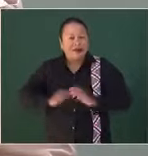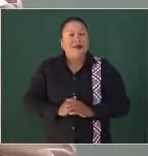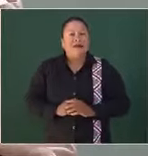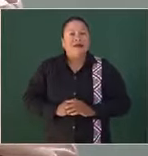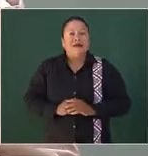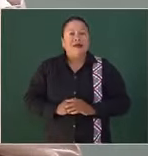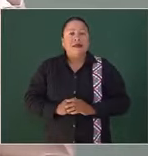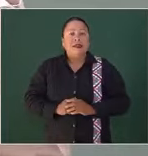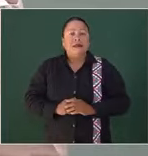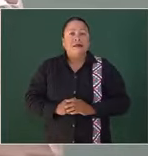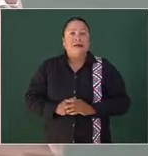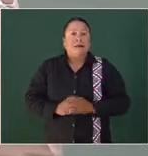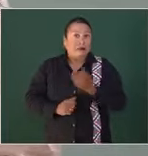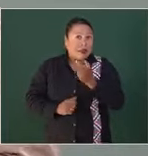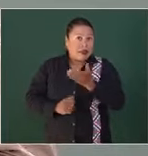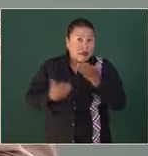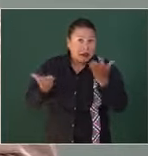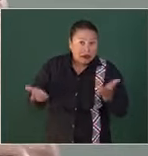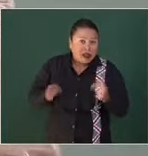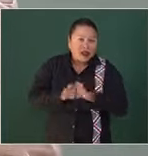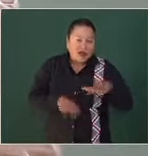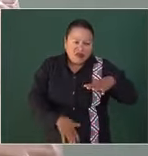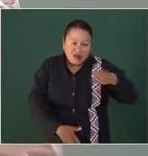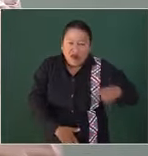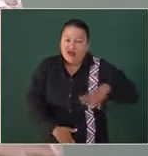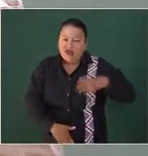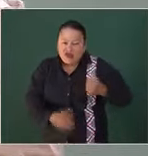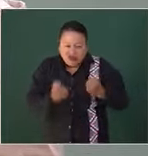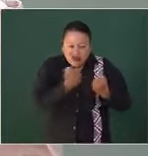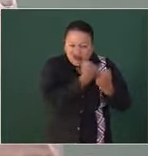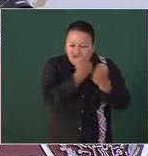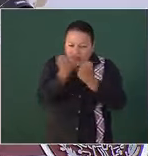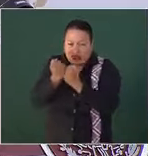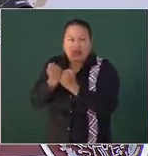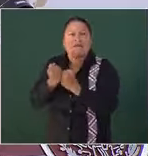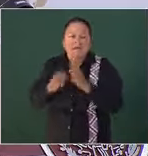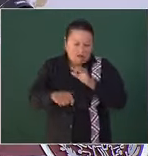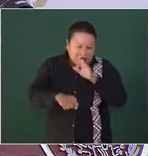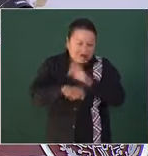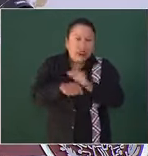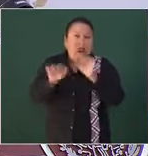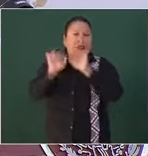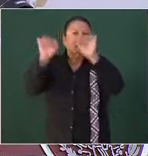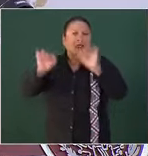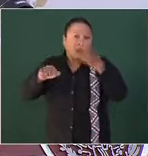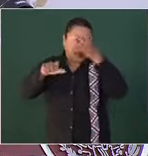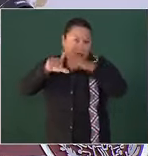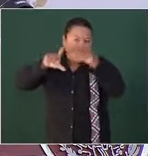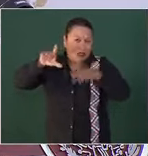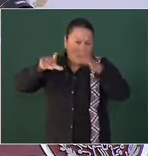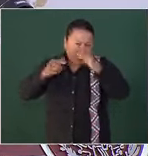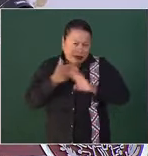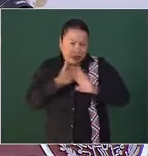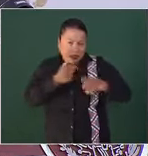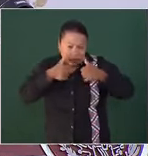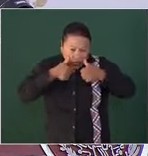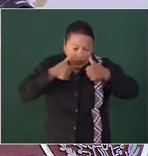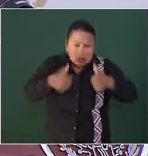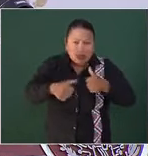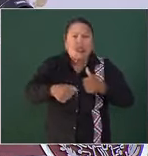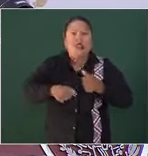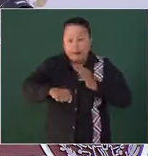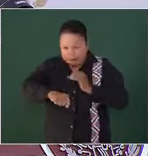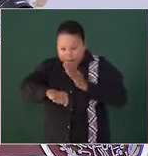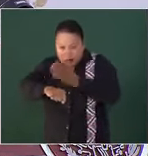Y pues esta suma de esfuerzos ha fortalecido el Sistema Nacional de Prevención, Atención y